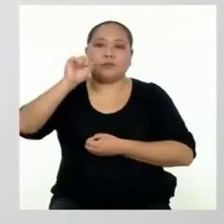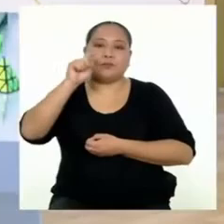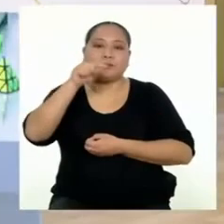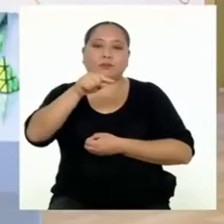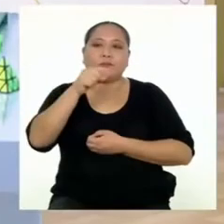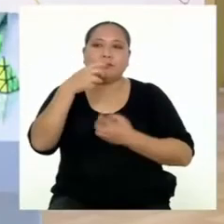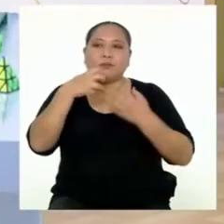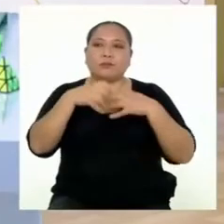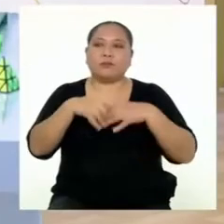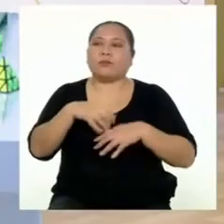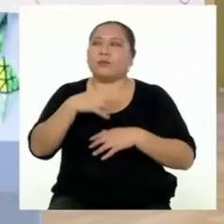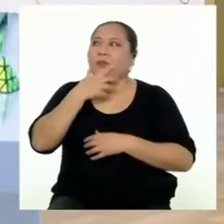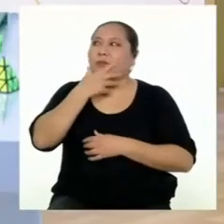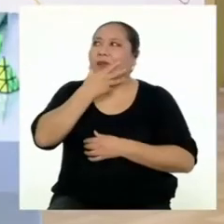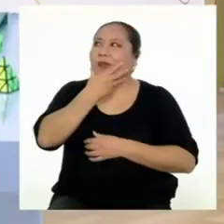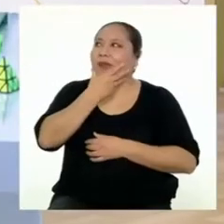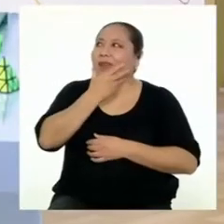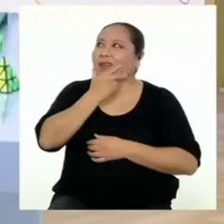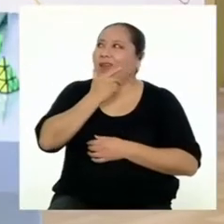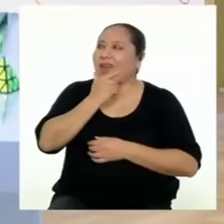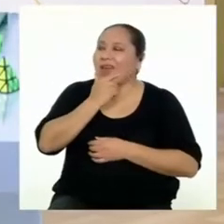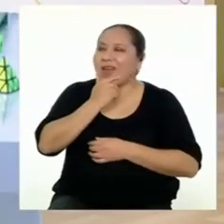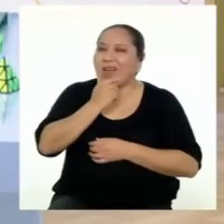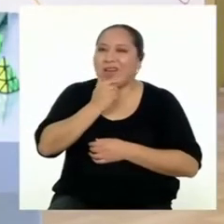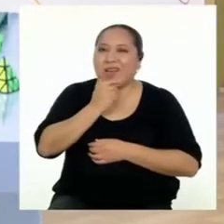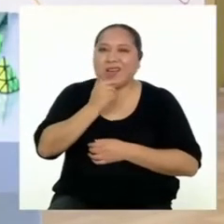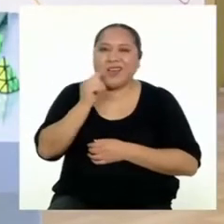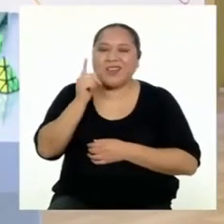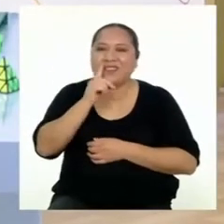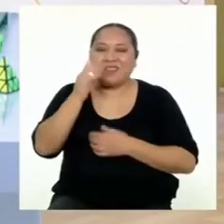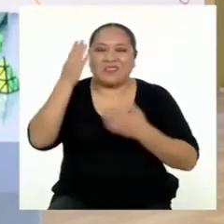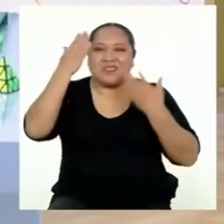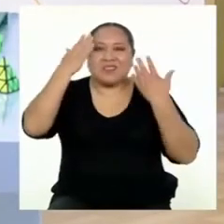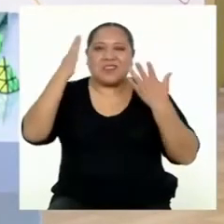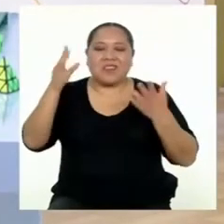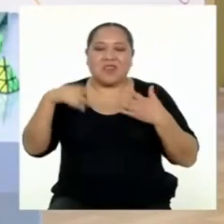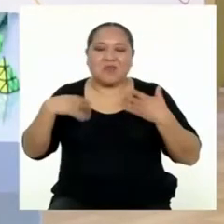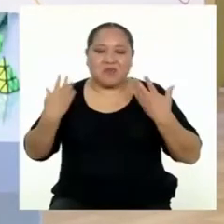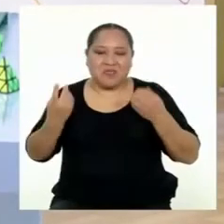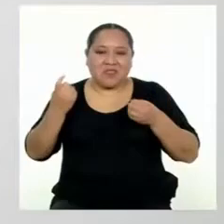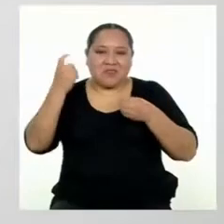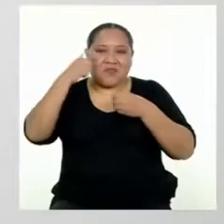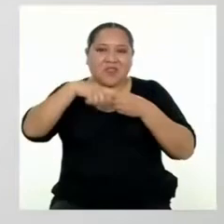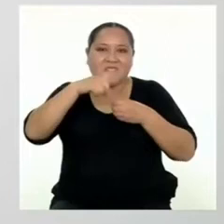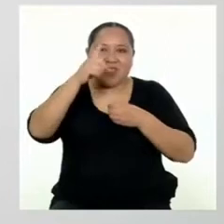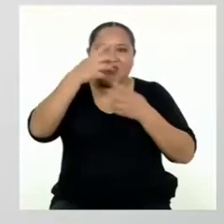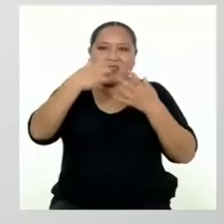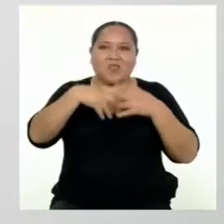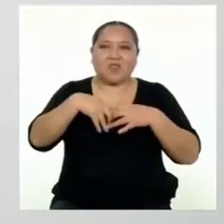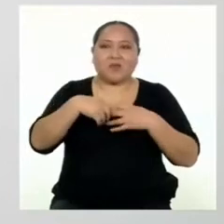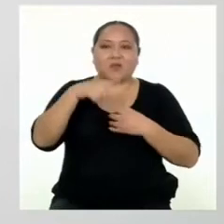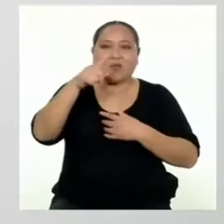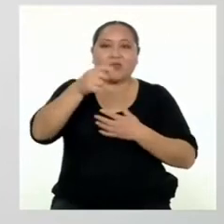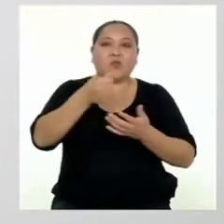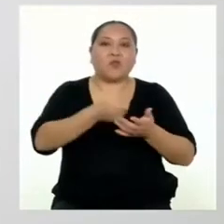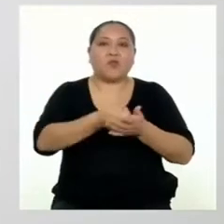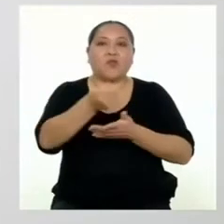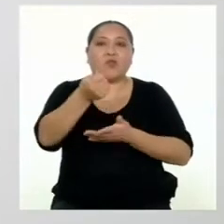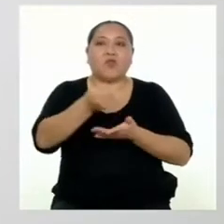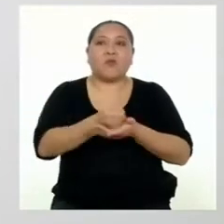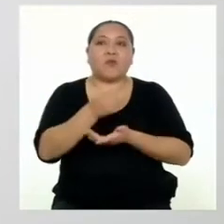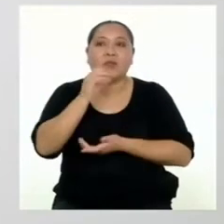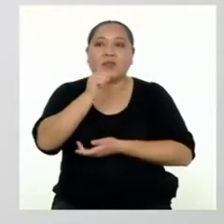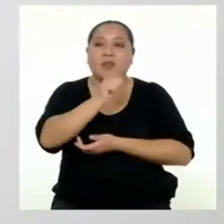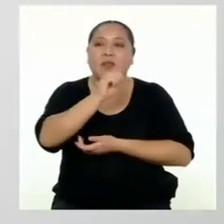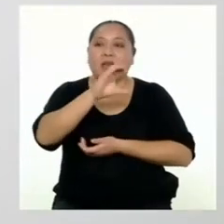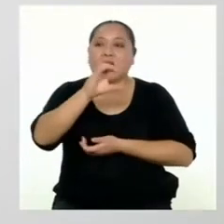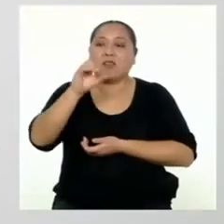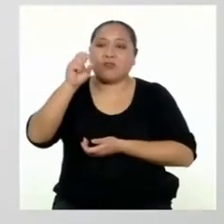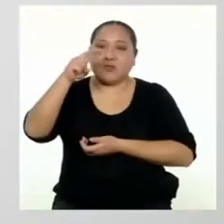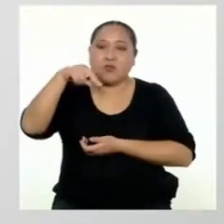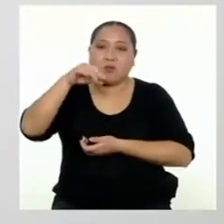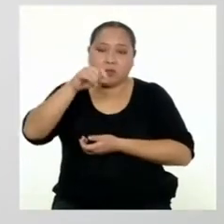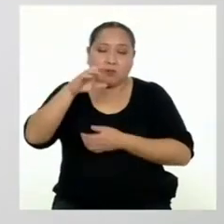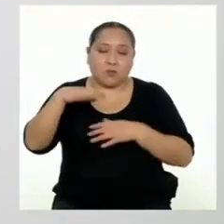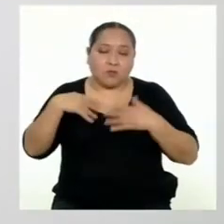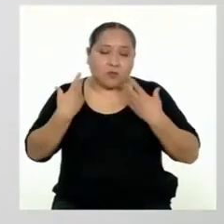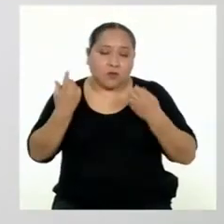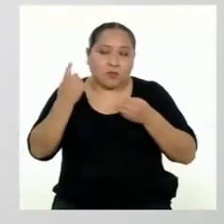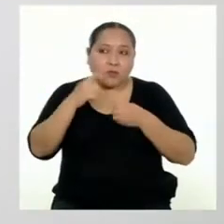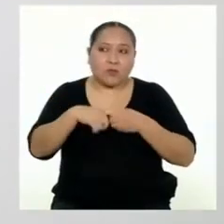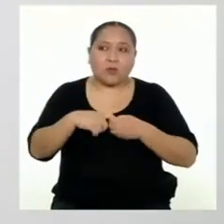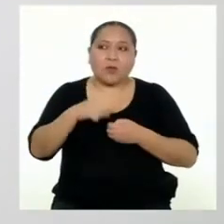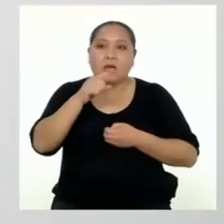empresa. ¡Guau! No sabía que podías ser accionista de una empresa. Si compras acciones, puede serlo.